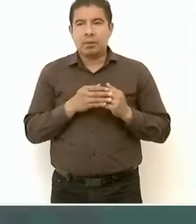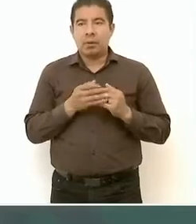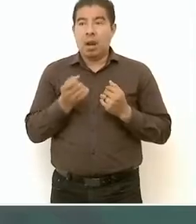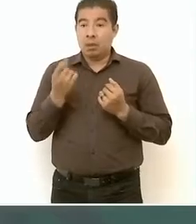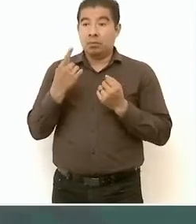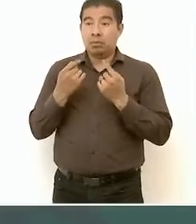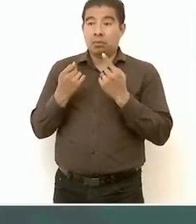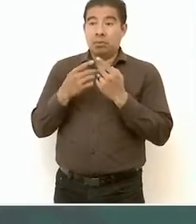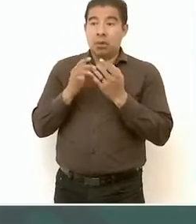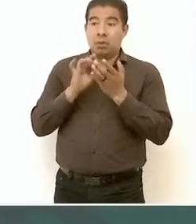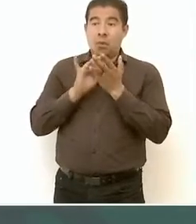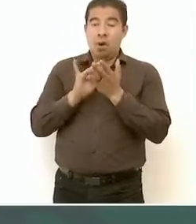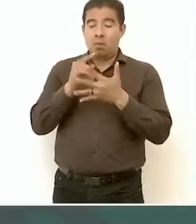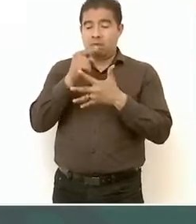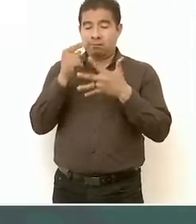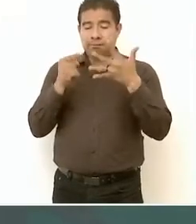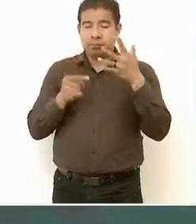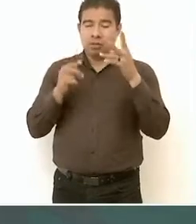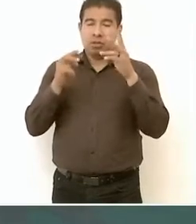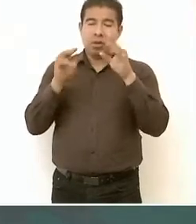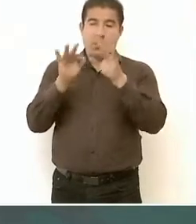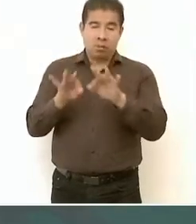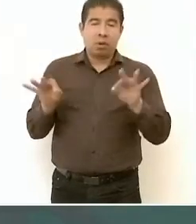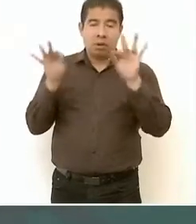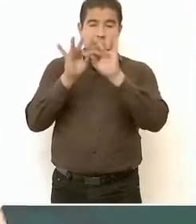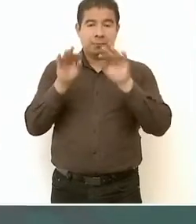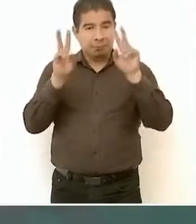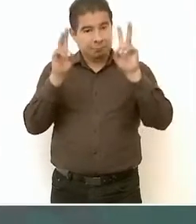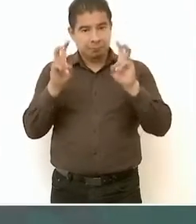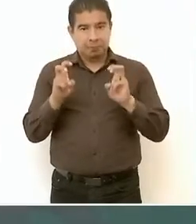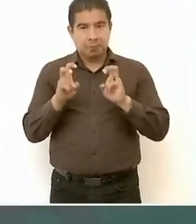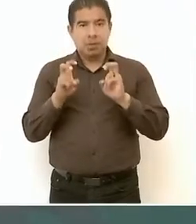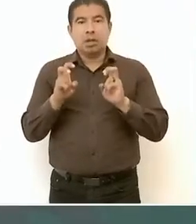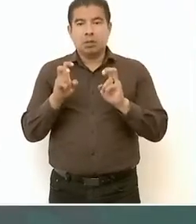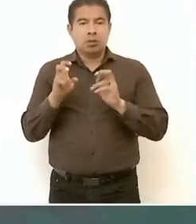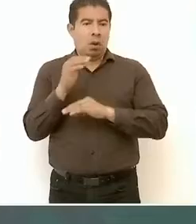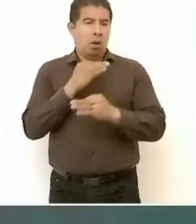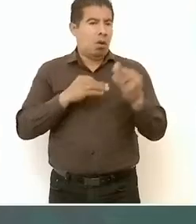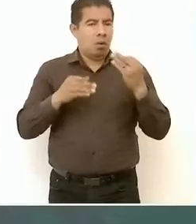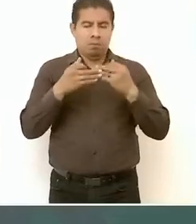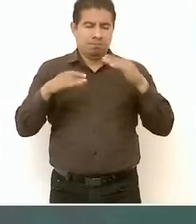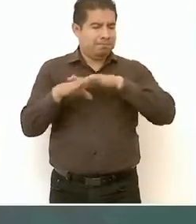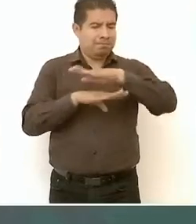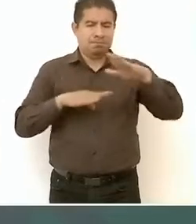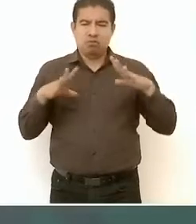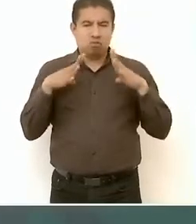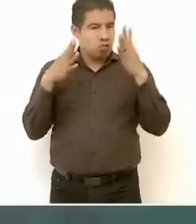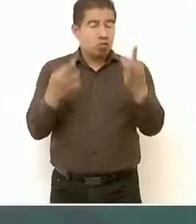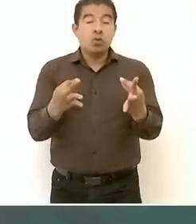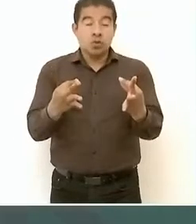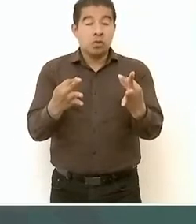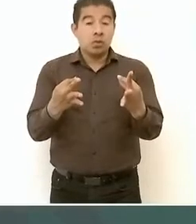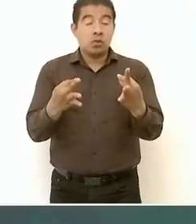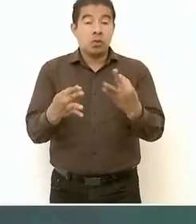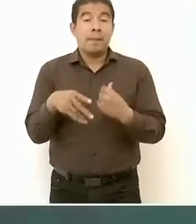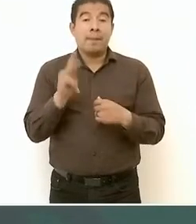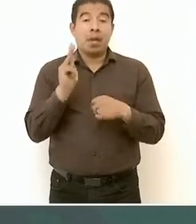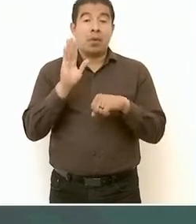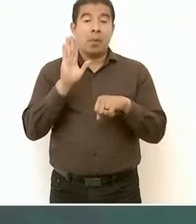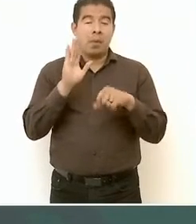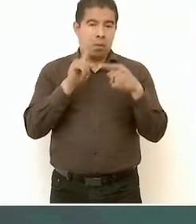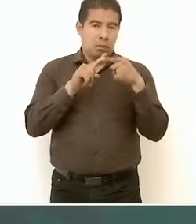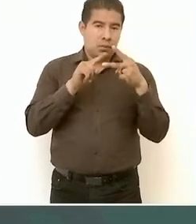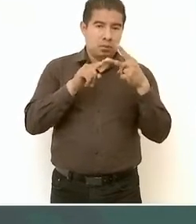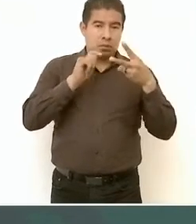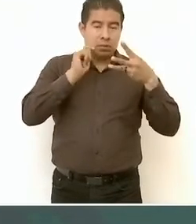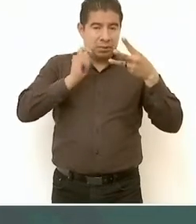apoyos muy importantes, todos son fundamentales para el desarrollo de Chiapas. Pero hay tres, por